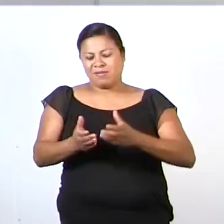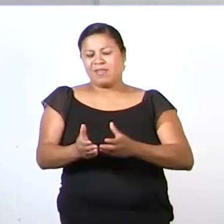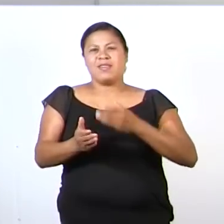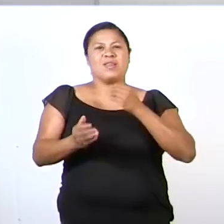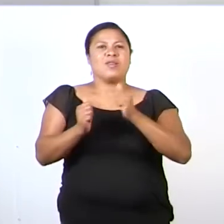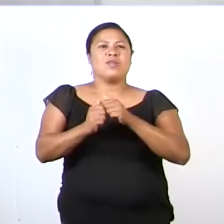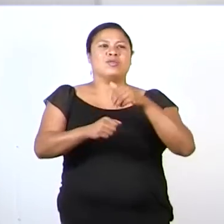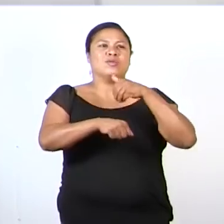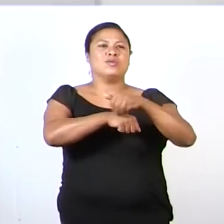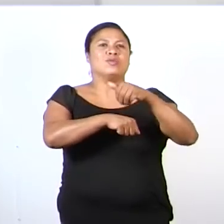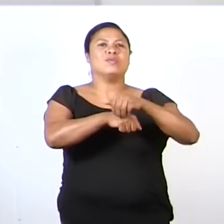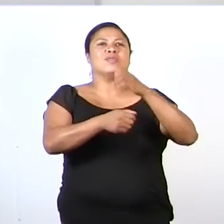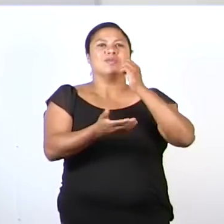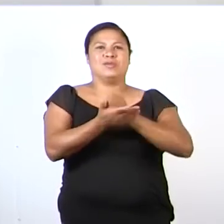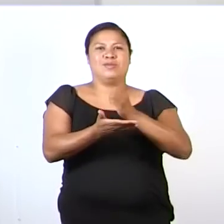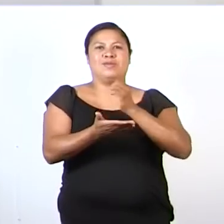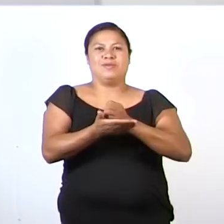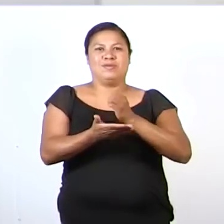oro.